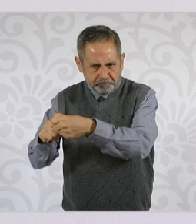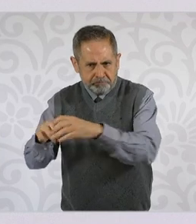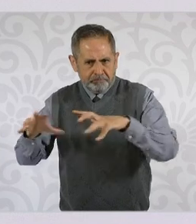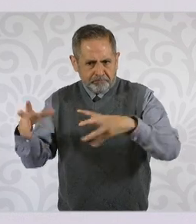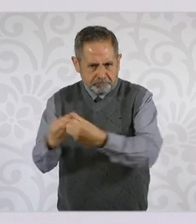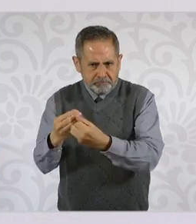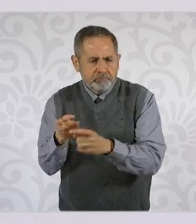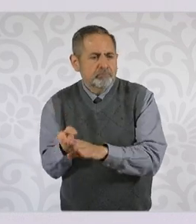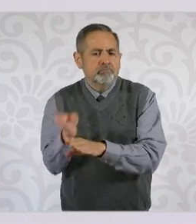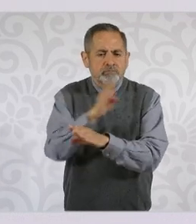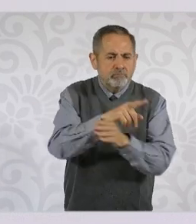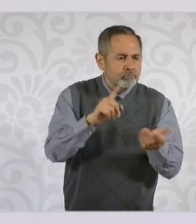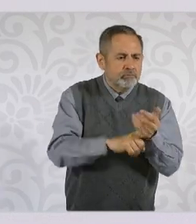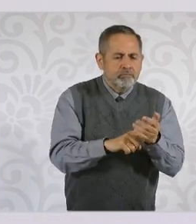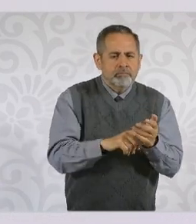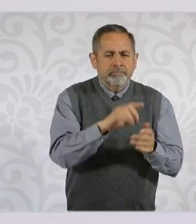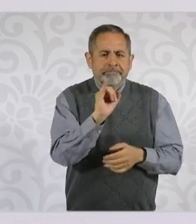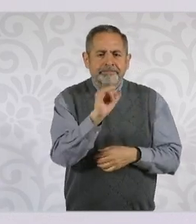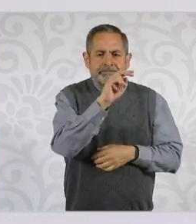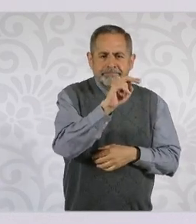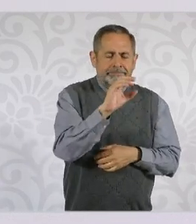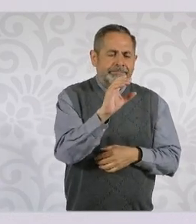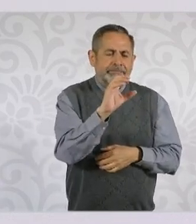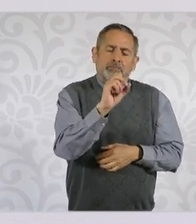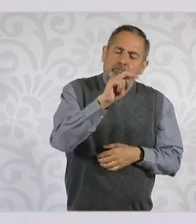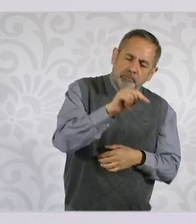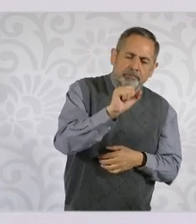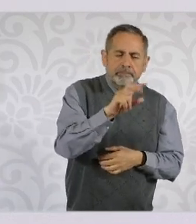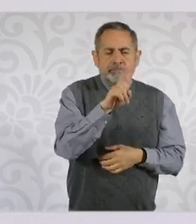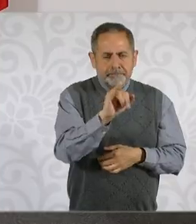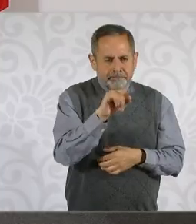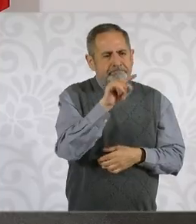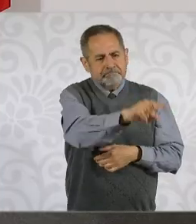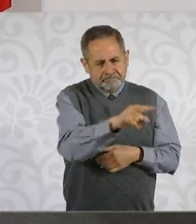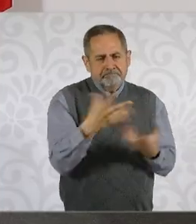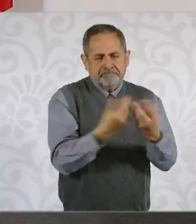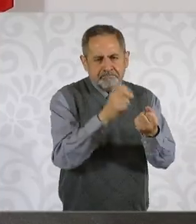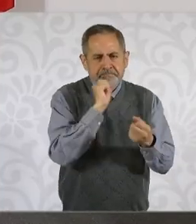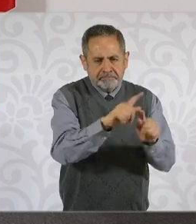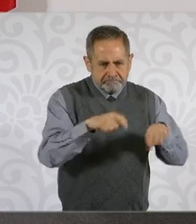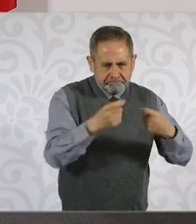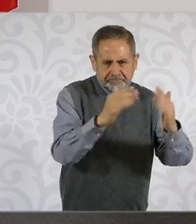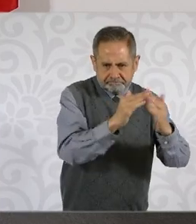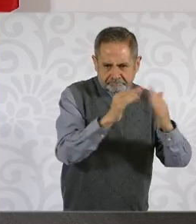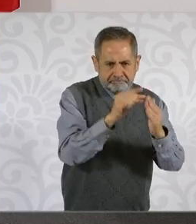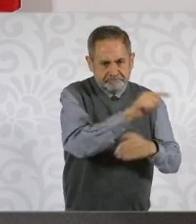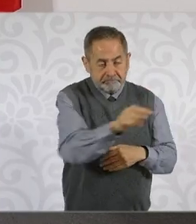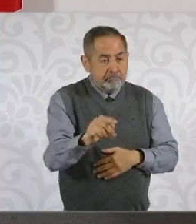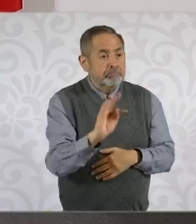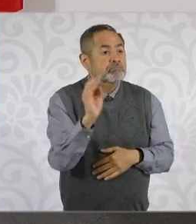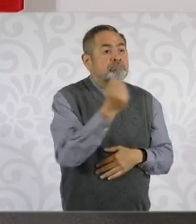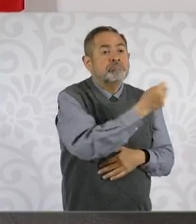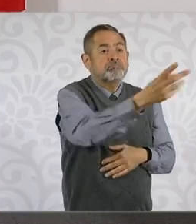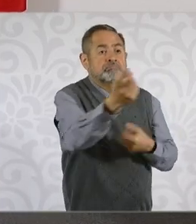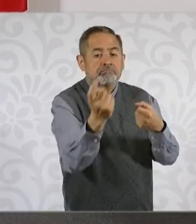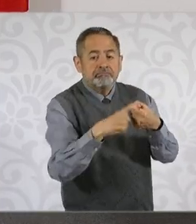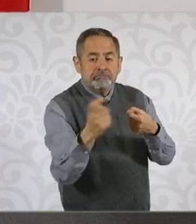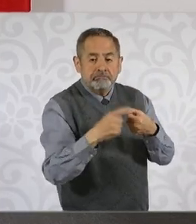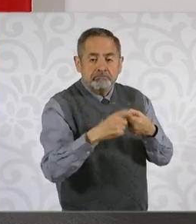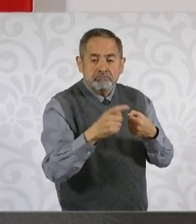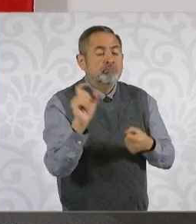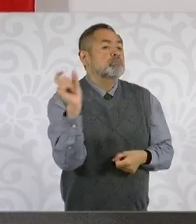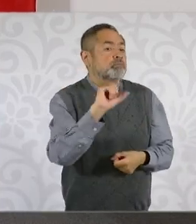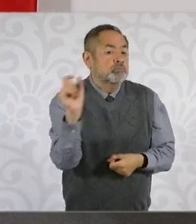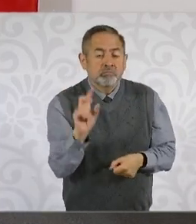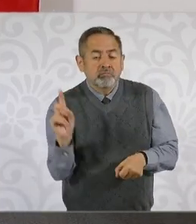vivienda popular a través de la Conavi, ya cuándo pueden registrarse, etcétera, lo vamos a ir